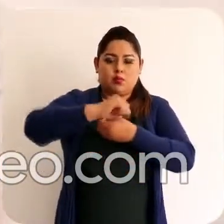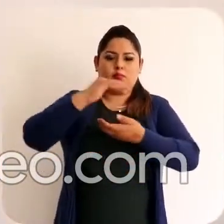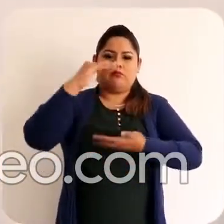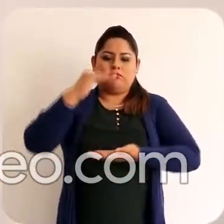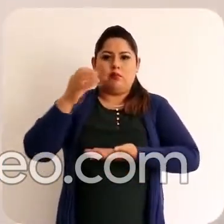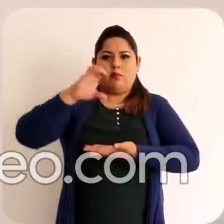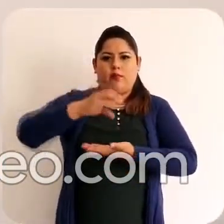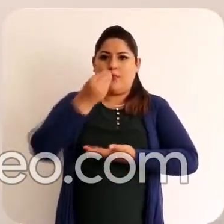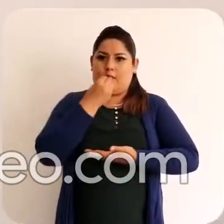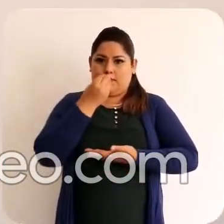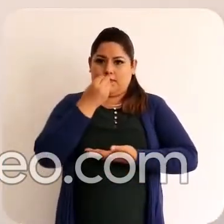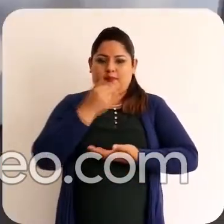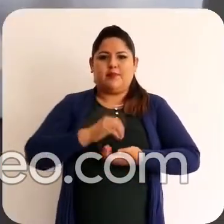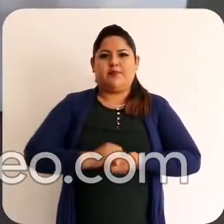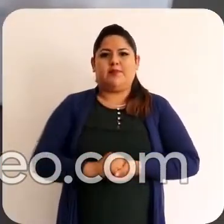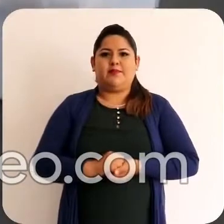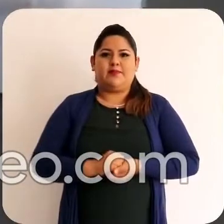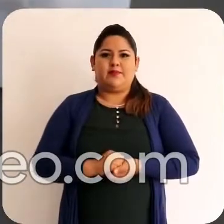y cereales